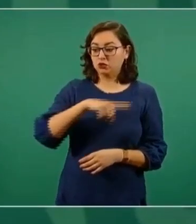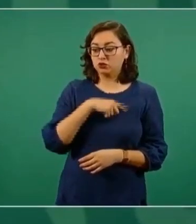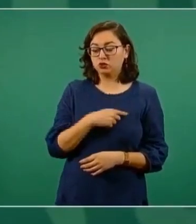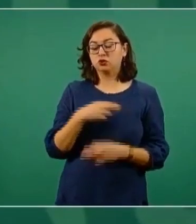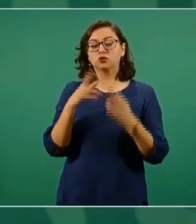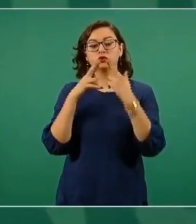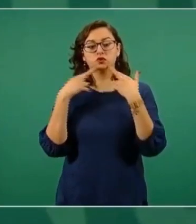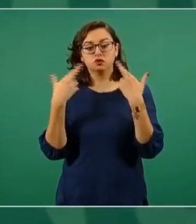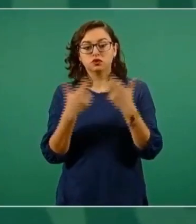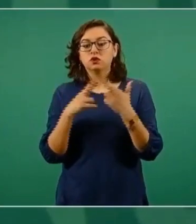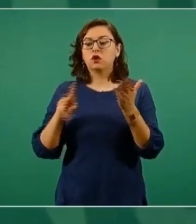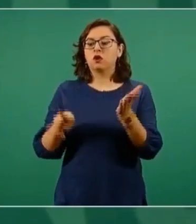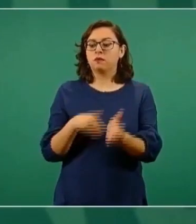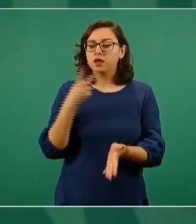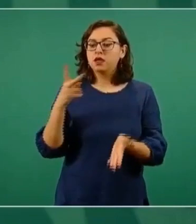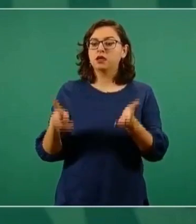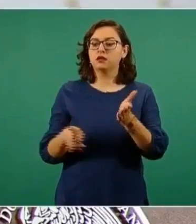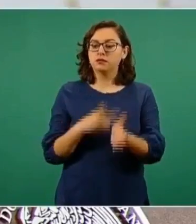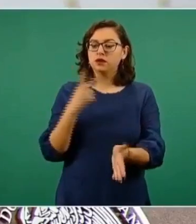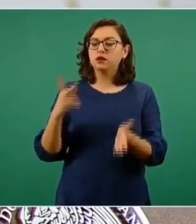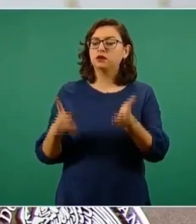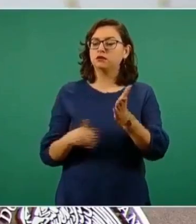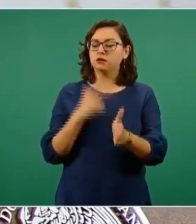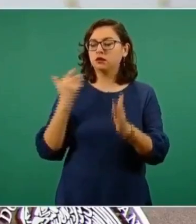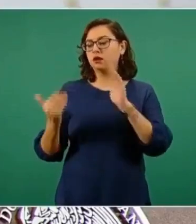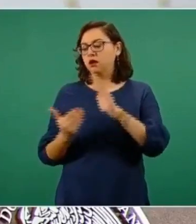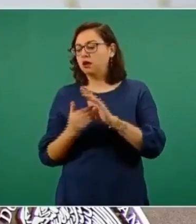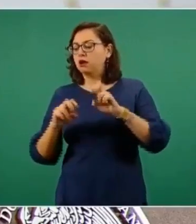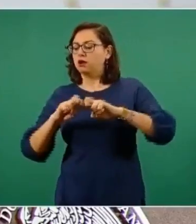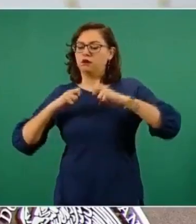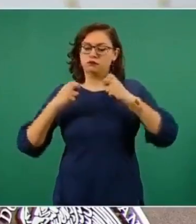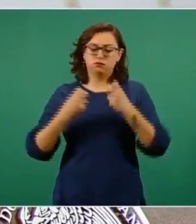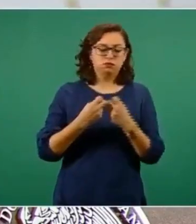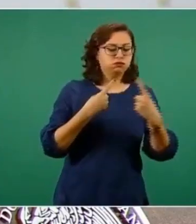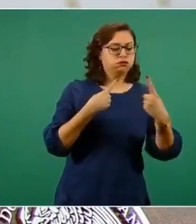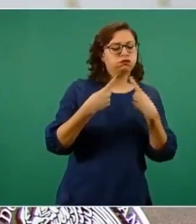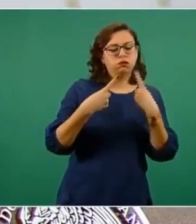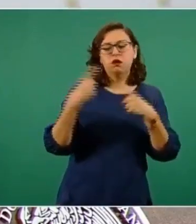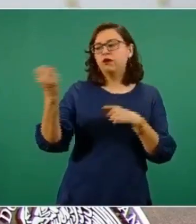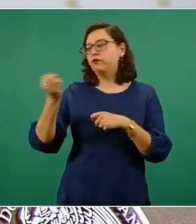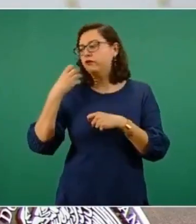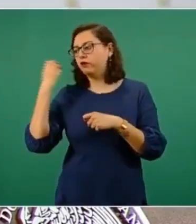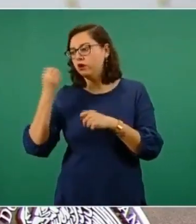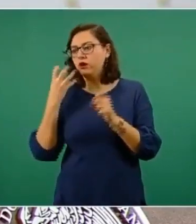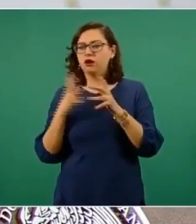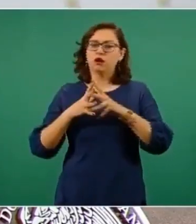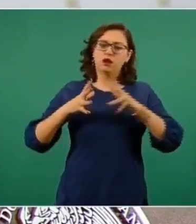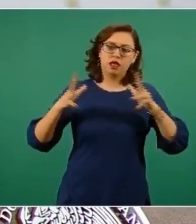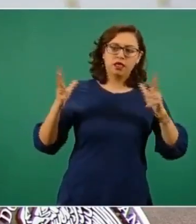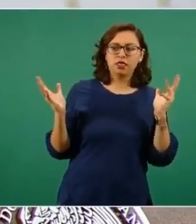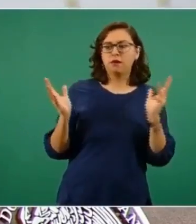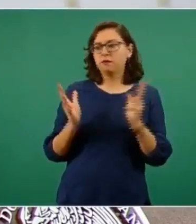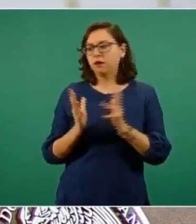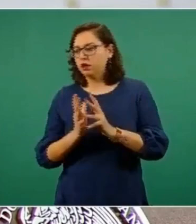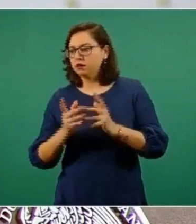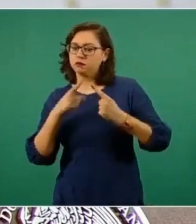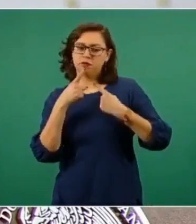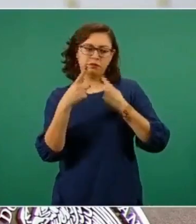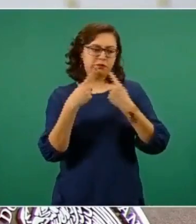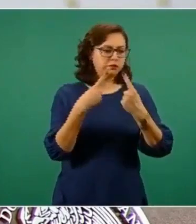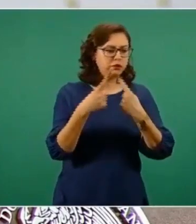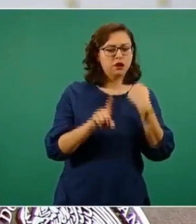reuniones, en foros, en reuniones más pequeñas, más grandes, tratando de entender la